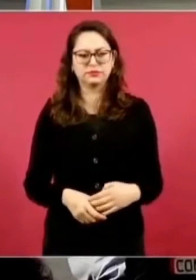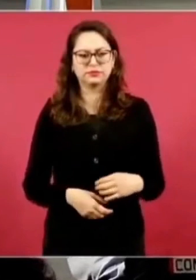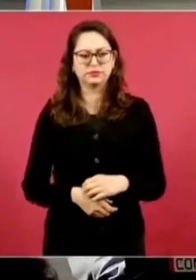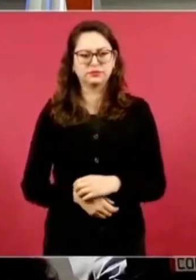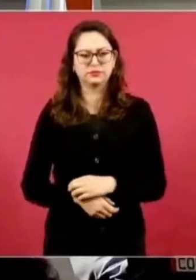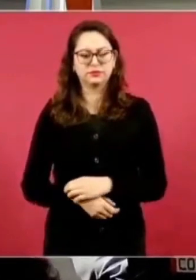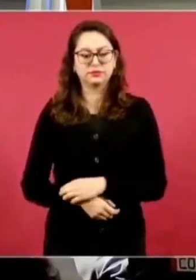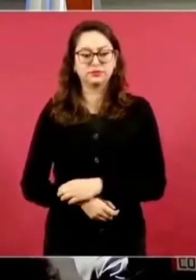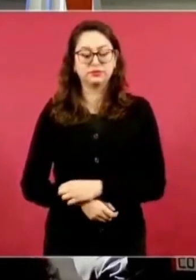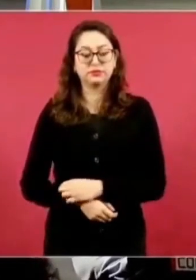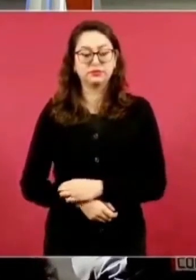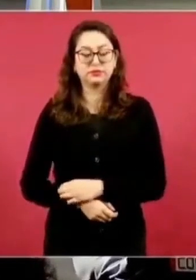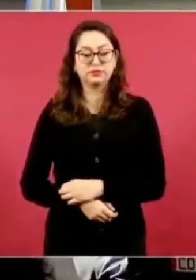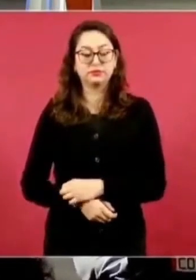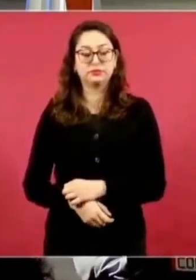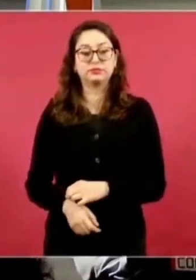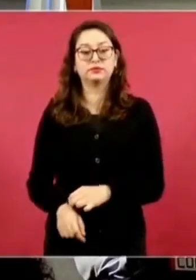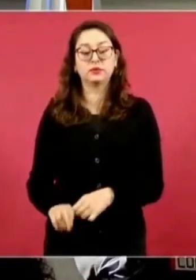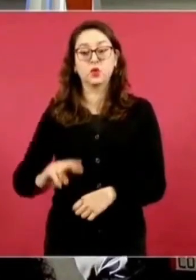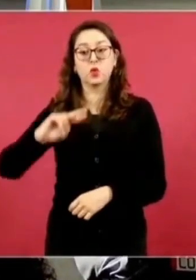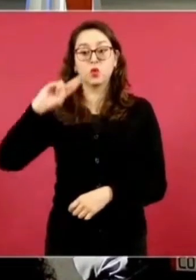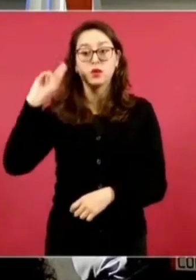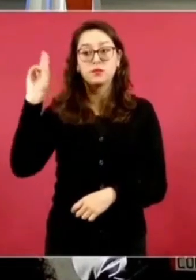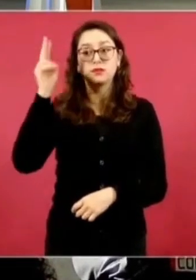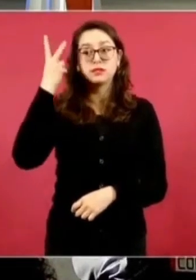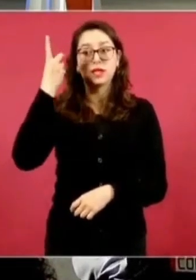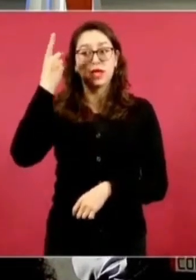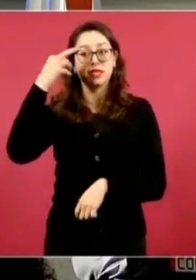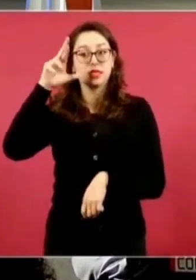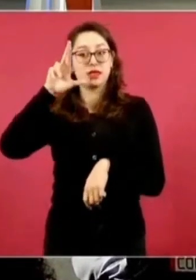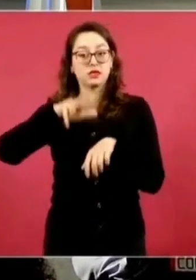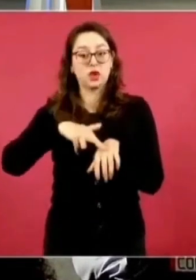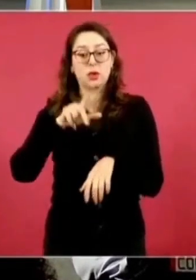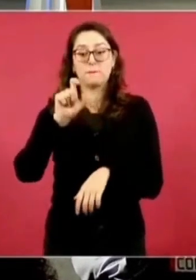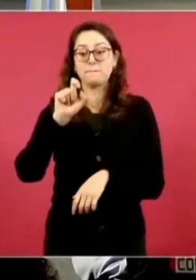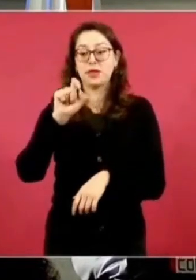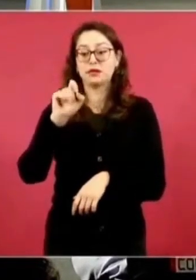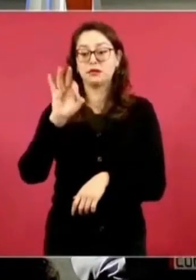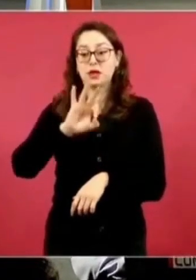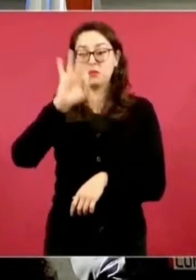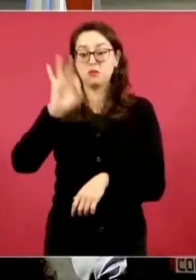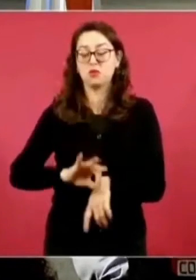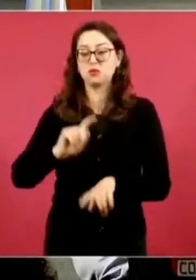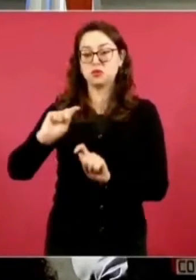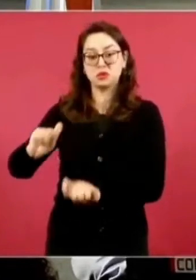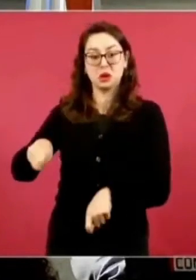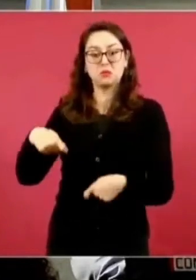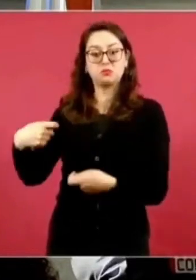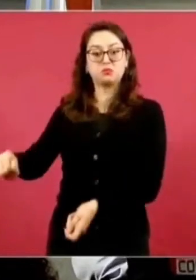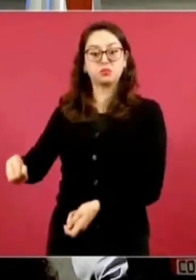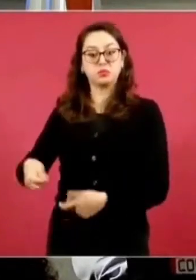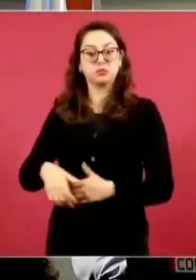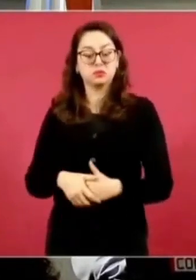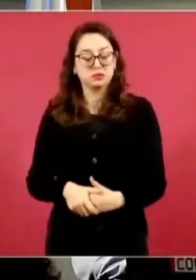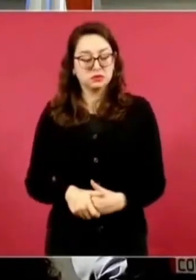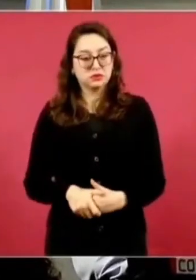20% de las direcciones de los planteles educativos y las universidades.